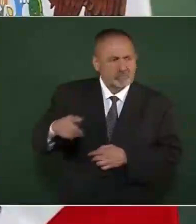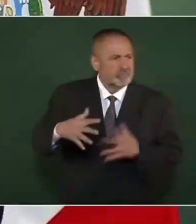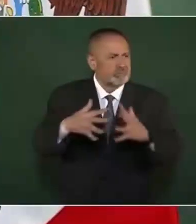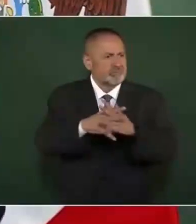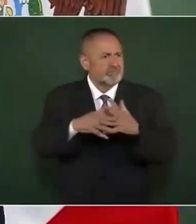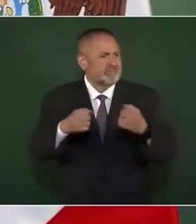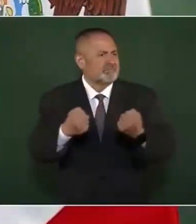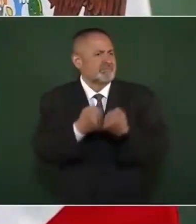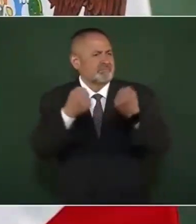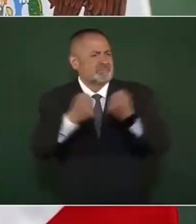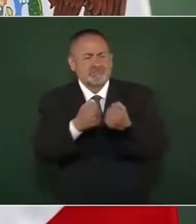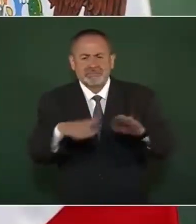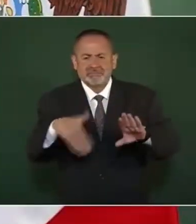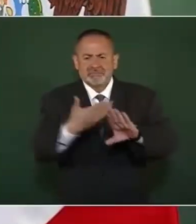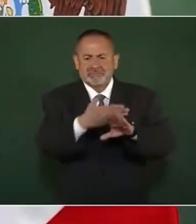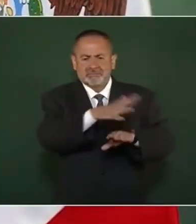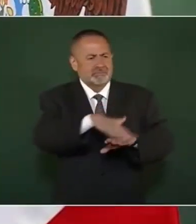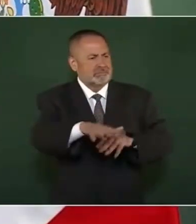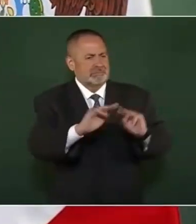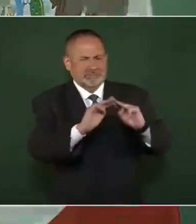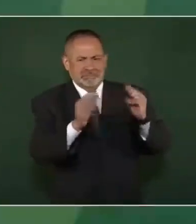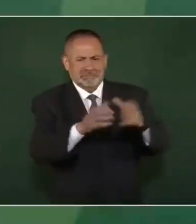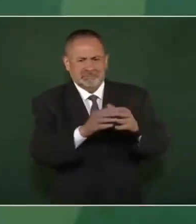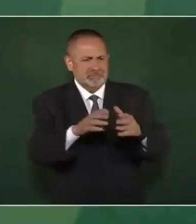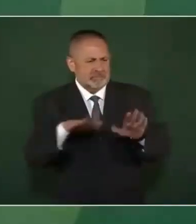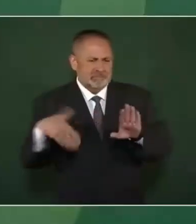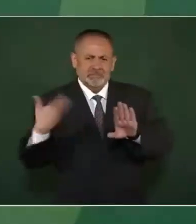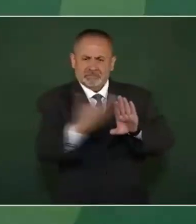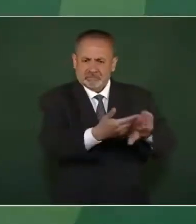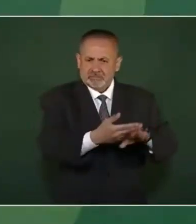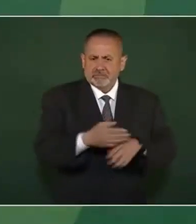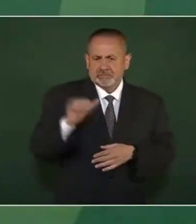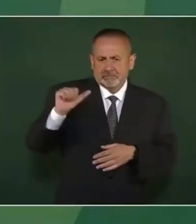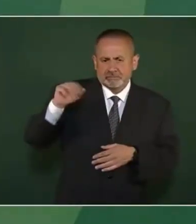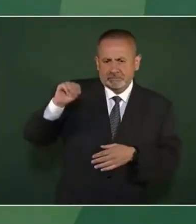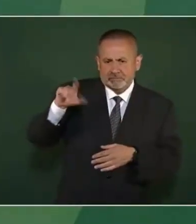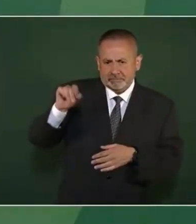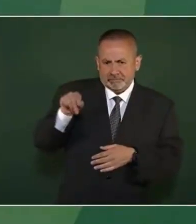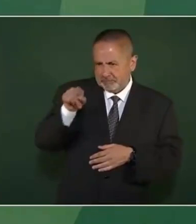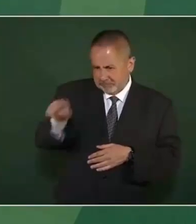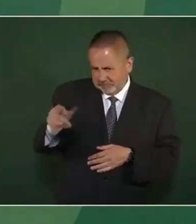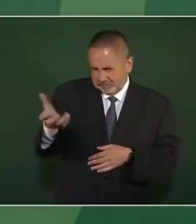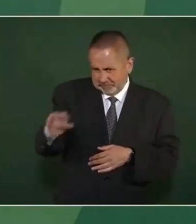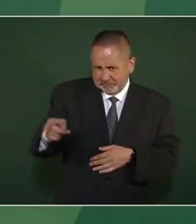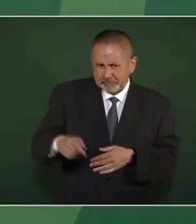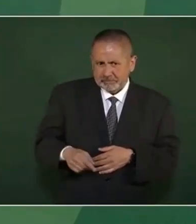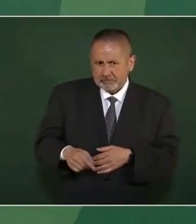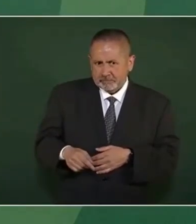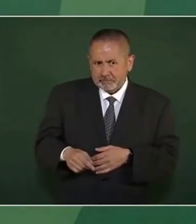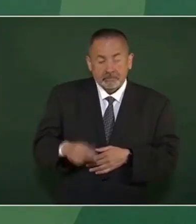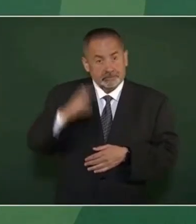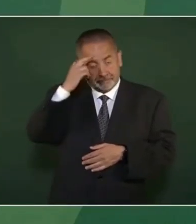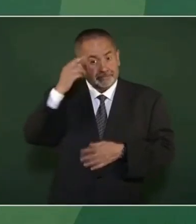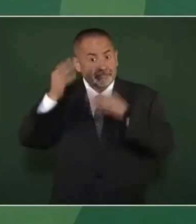en contra de López Obrador, estamos en campaña,